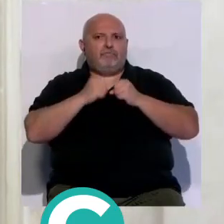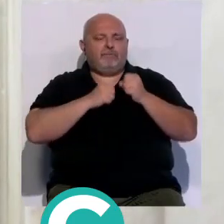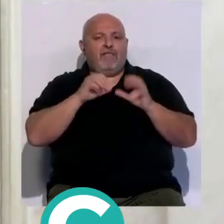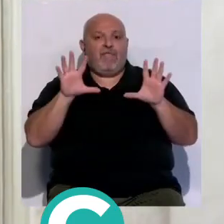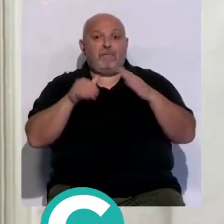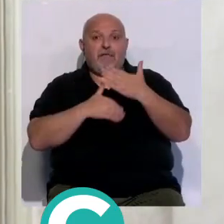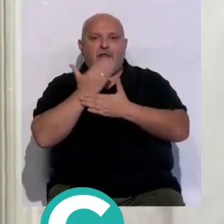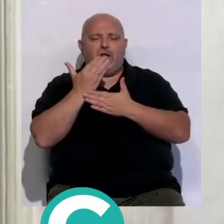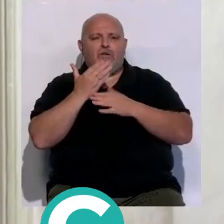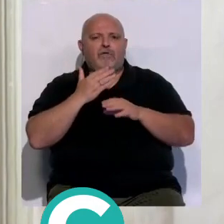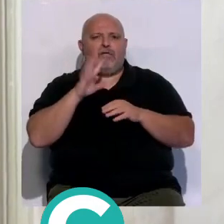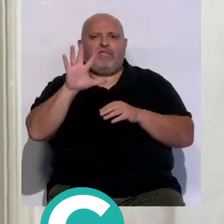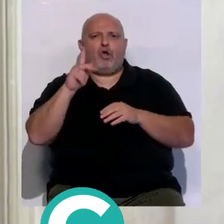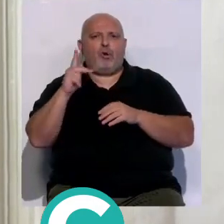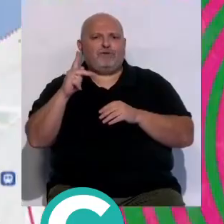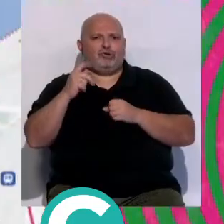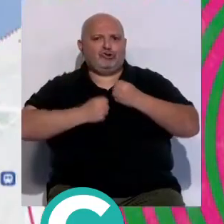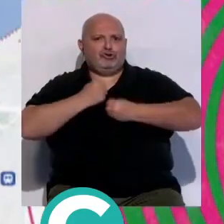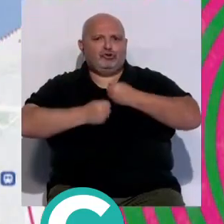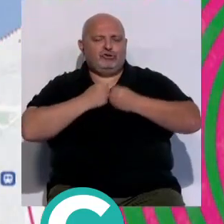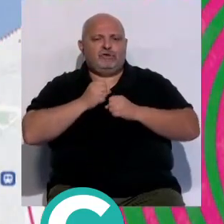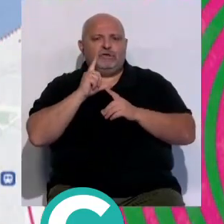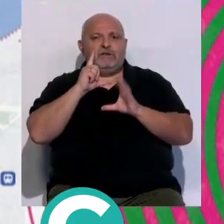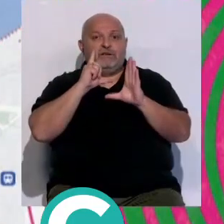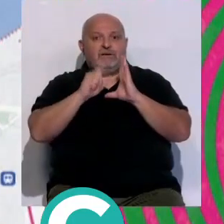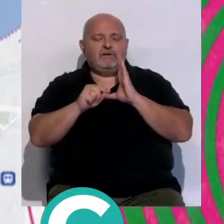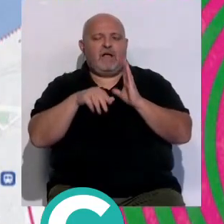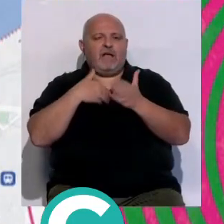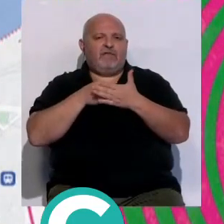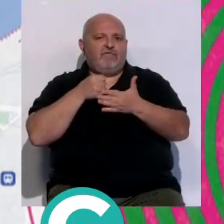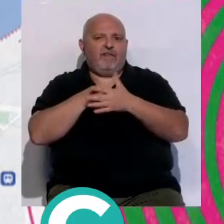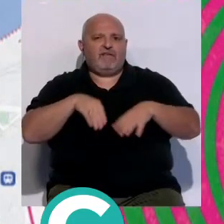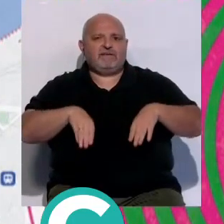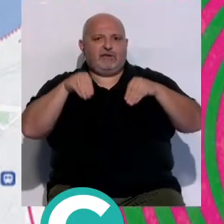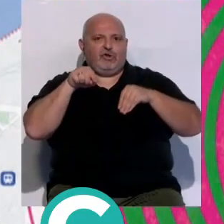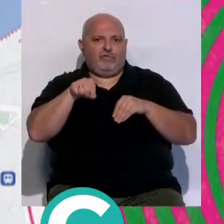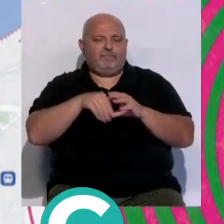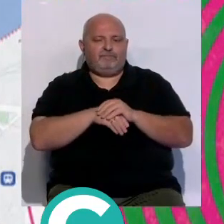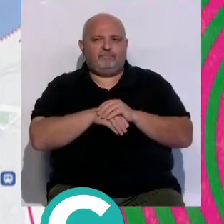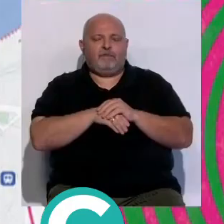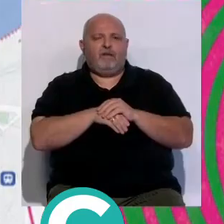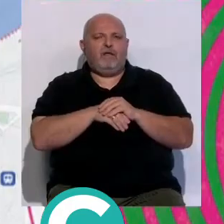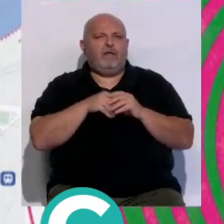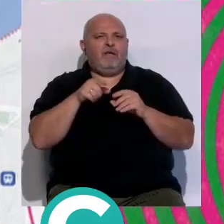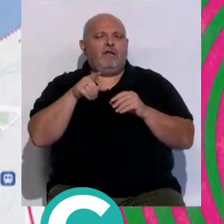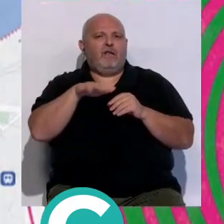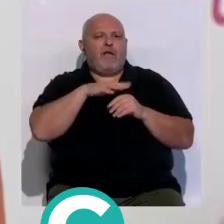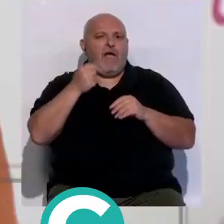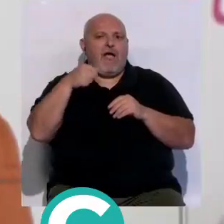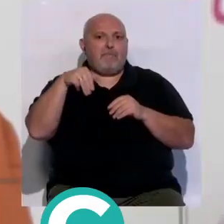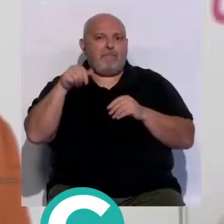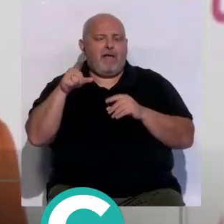las 10 de la mañana un recorrido de 5 kilómetros con salida y meta en la plaza de San Antonio desde Agamama siempre hemos